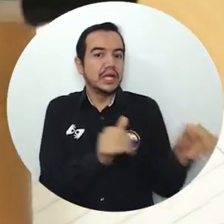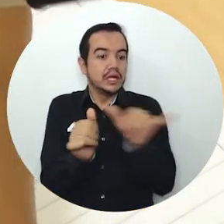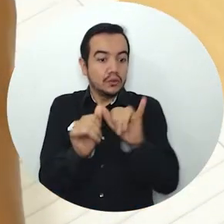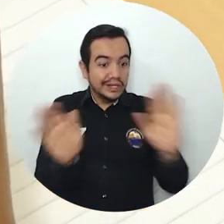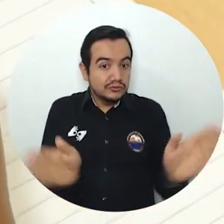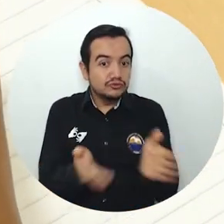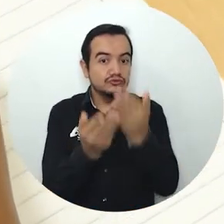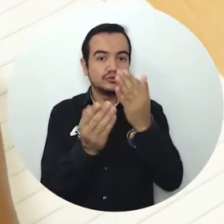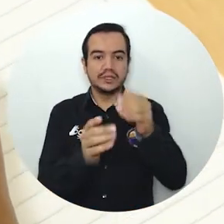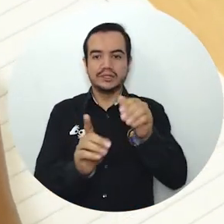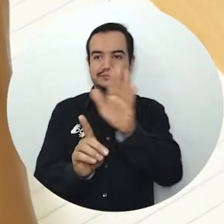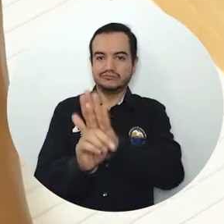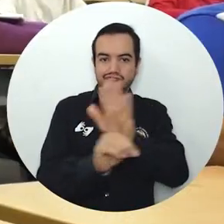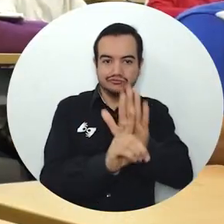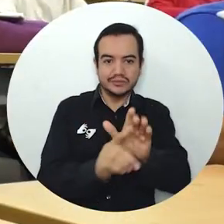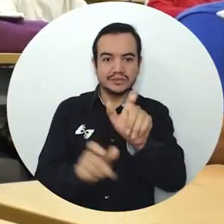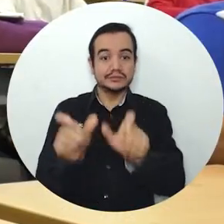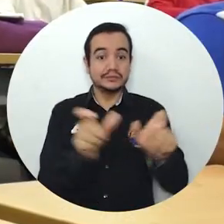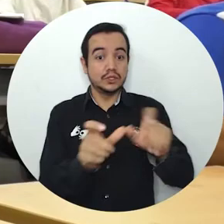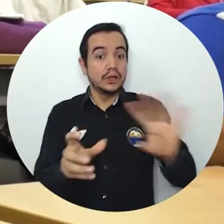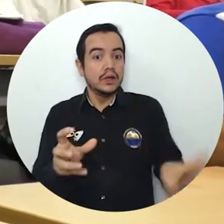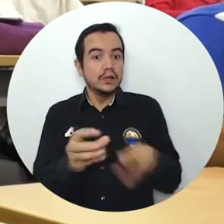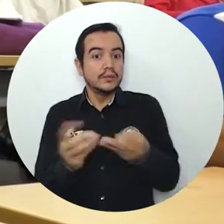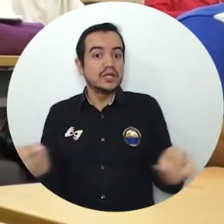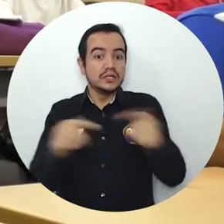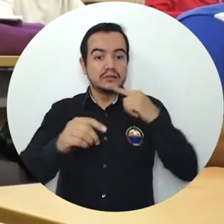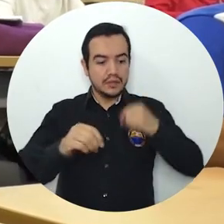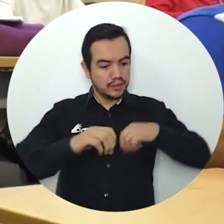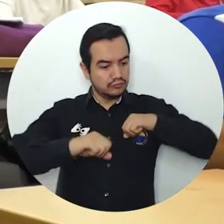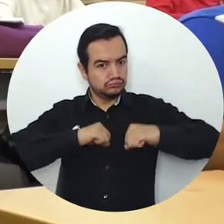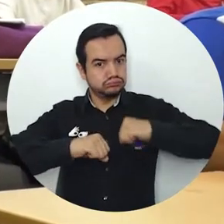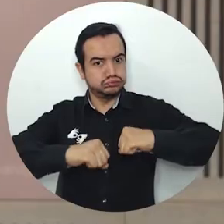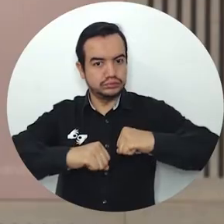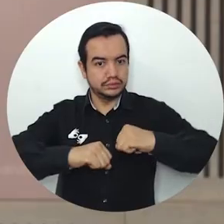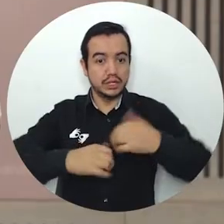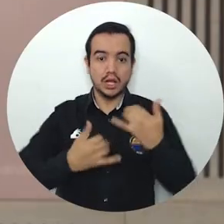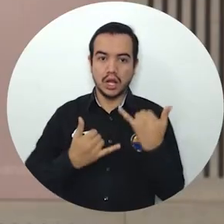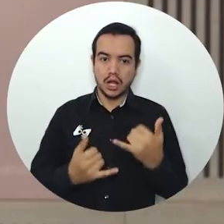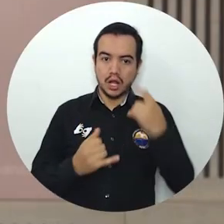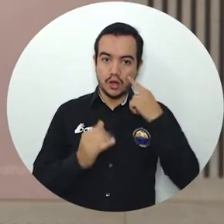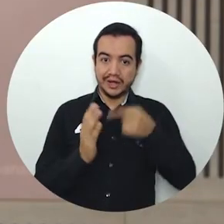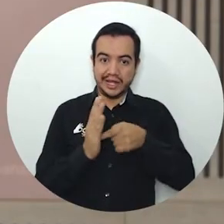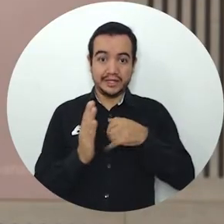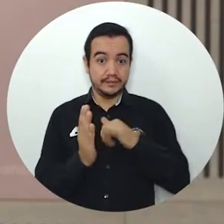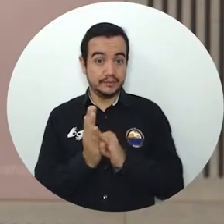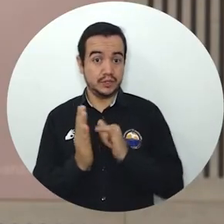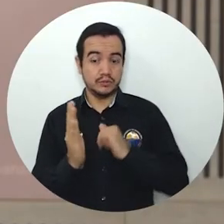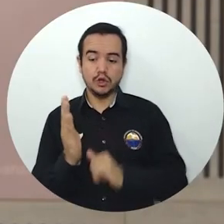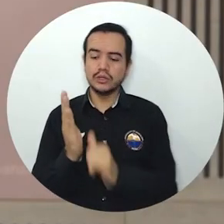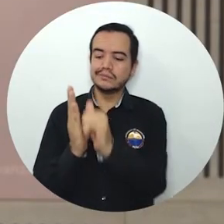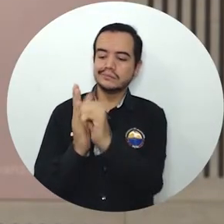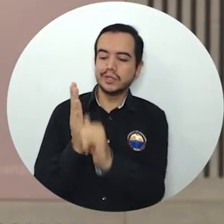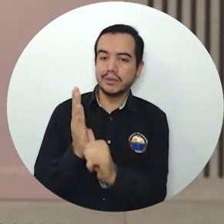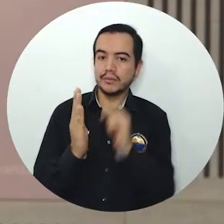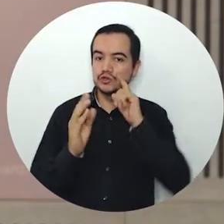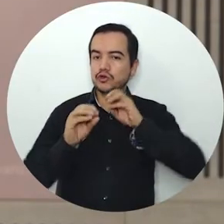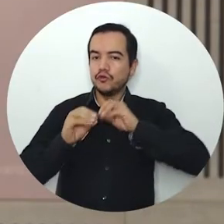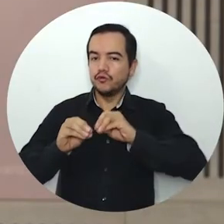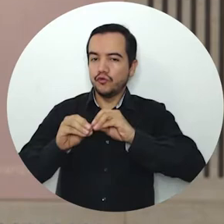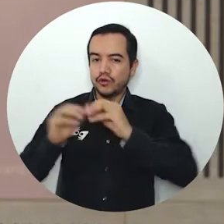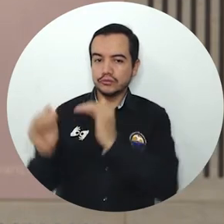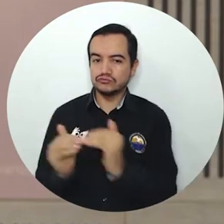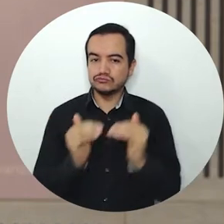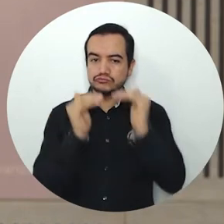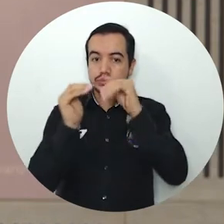el desarrollo estudiantil, así como las inversiones necesarias para seguir funcionando de manera óptima. Hoy hacemos una modificación al programa de formación avanzada